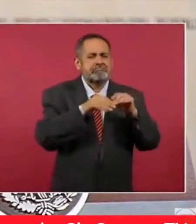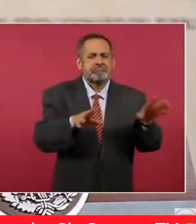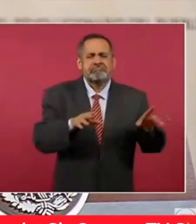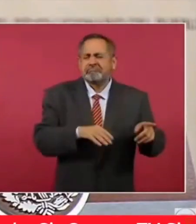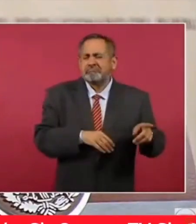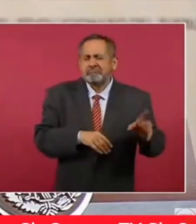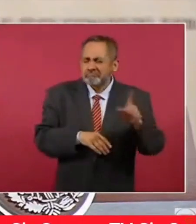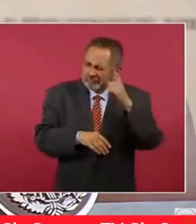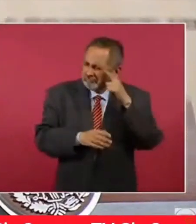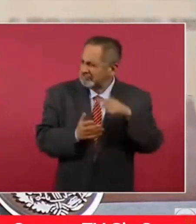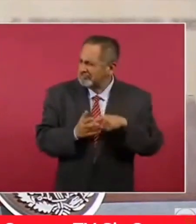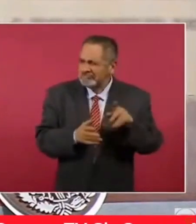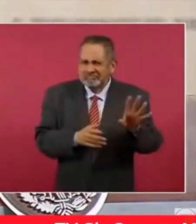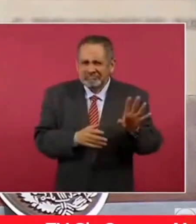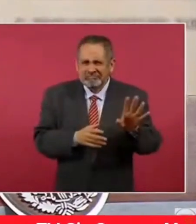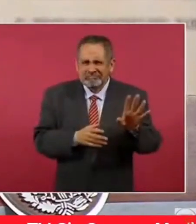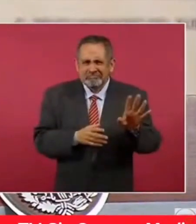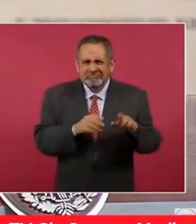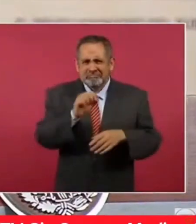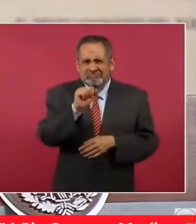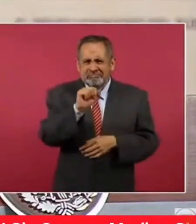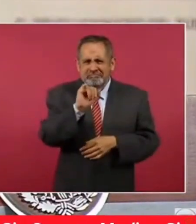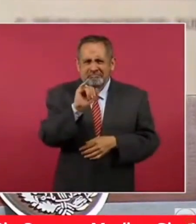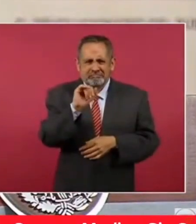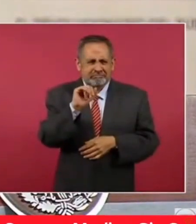creo que de sin embargo